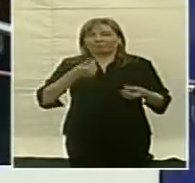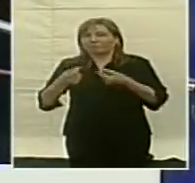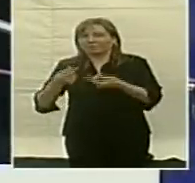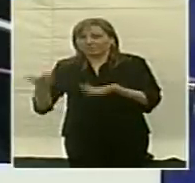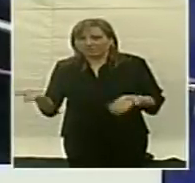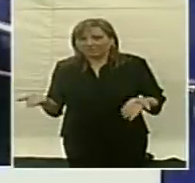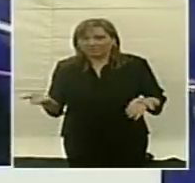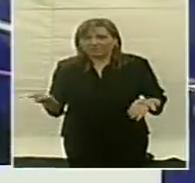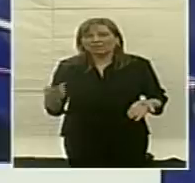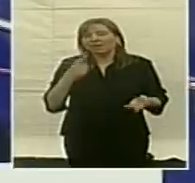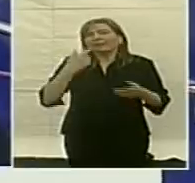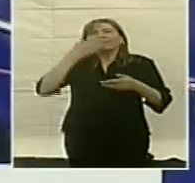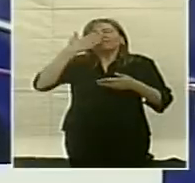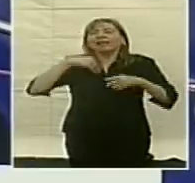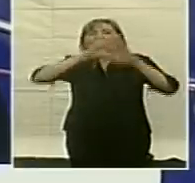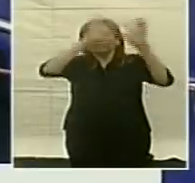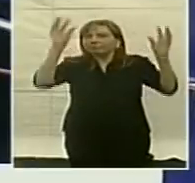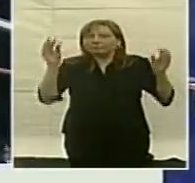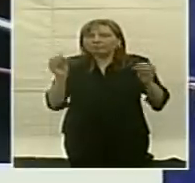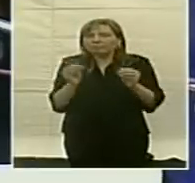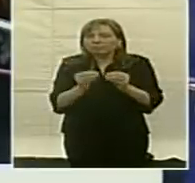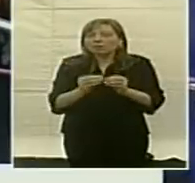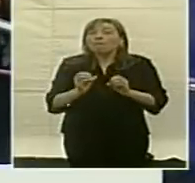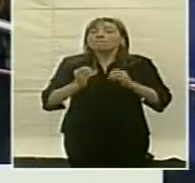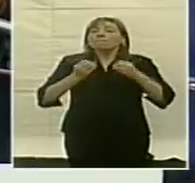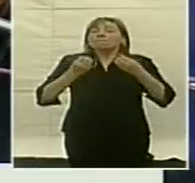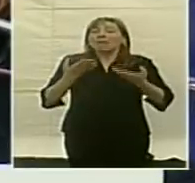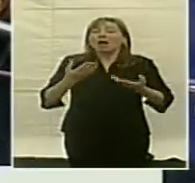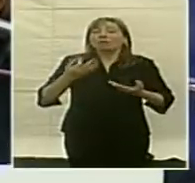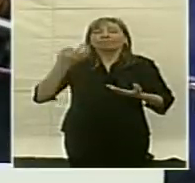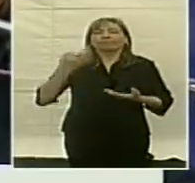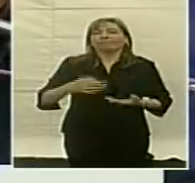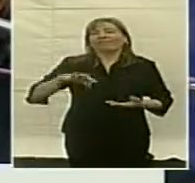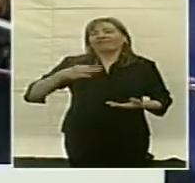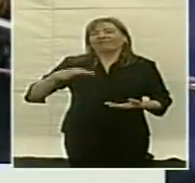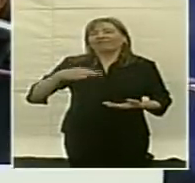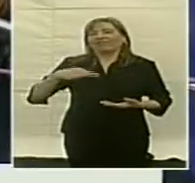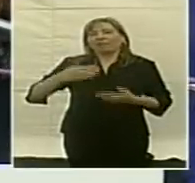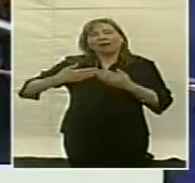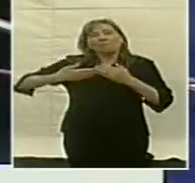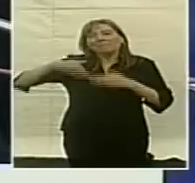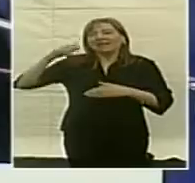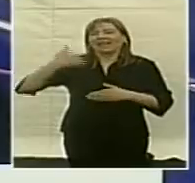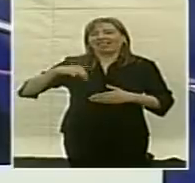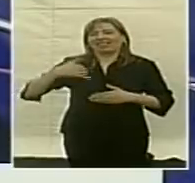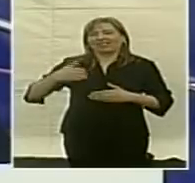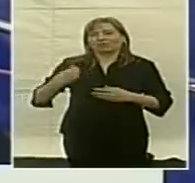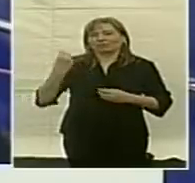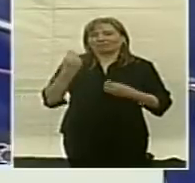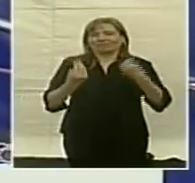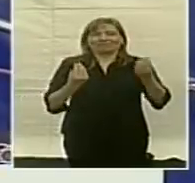significado para sintetizarlo en mejor calidad de vida para más argentinos